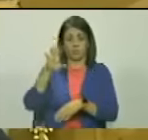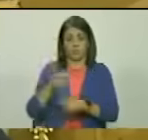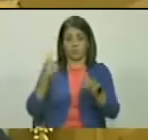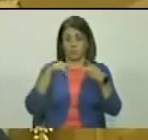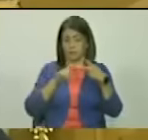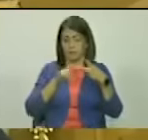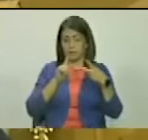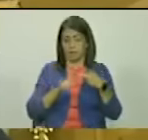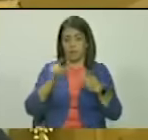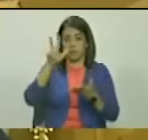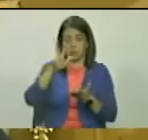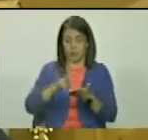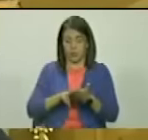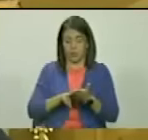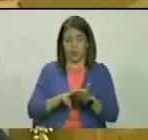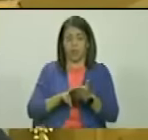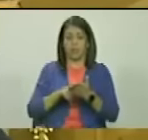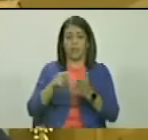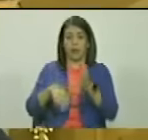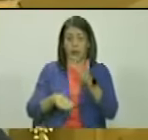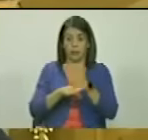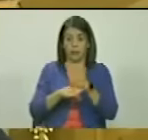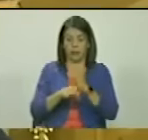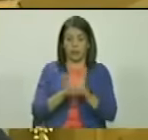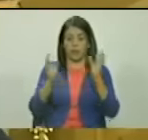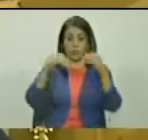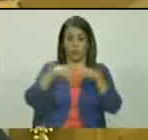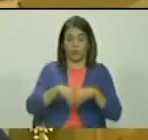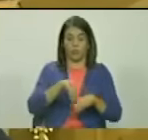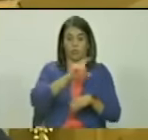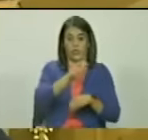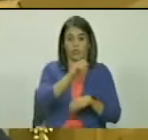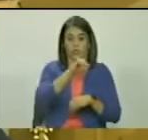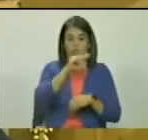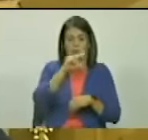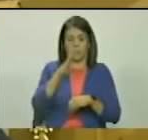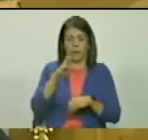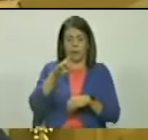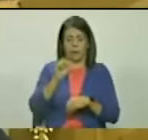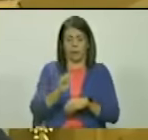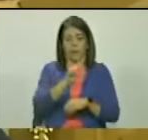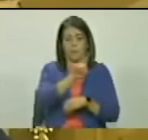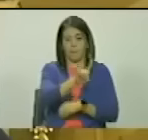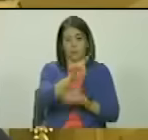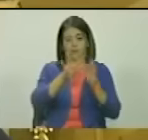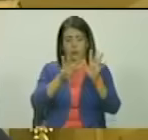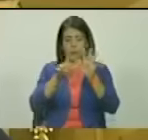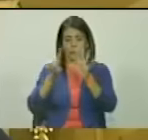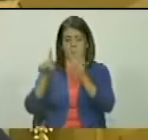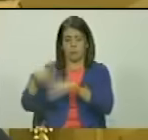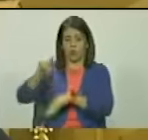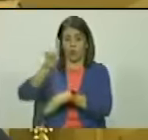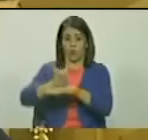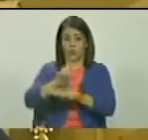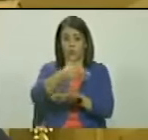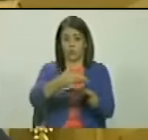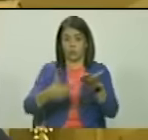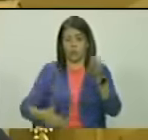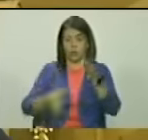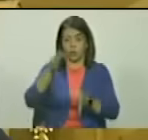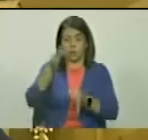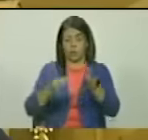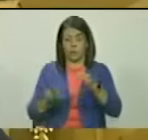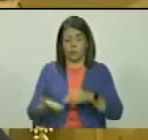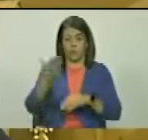dos ratificar la vigencia del acuerdo de ginebra de mil novecientos sesenta y seis como único instrumento jurídico